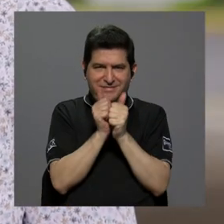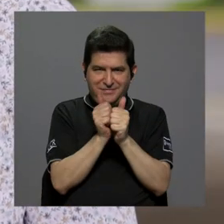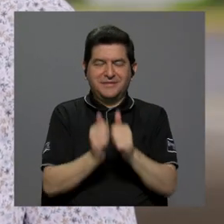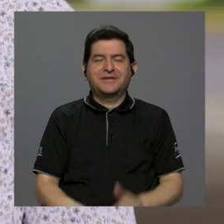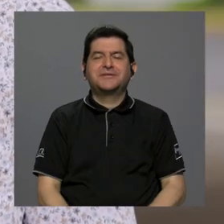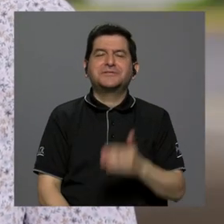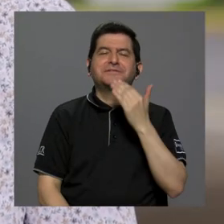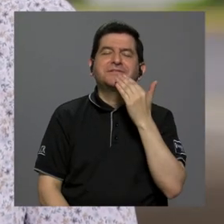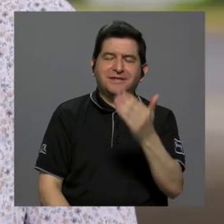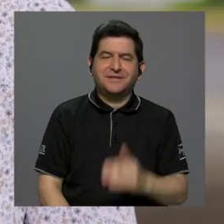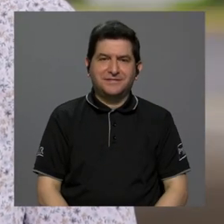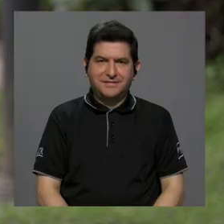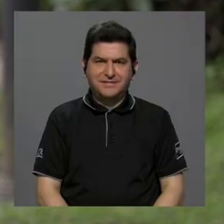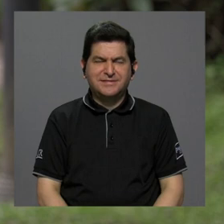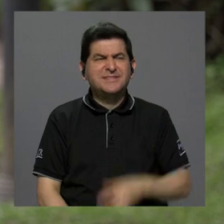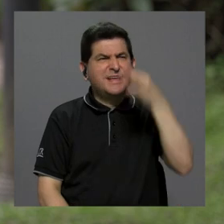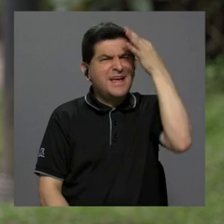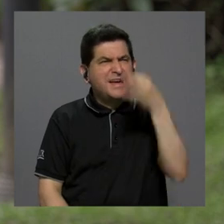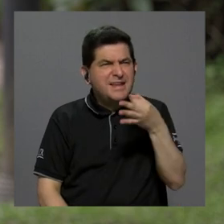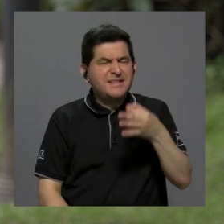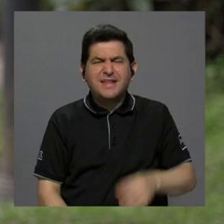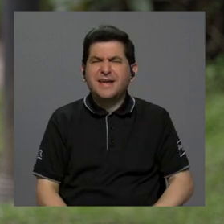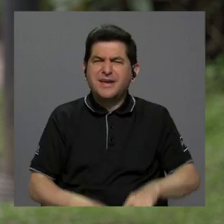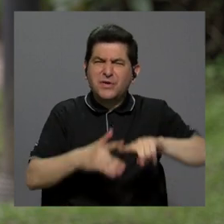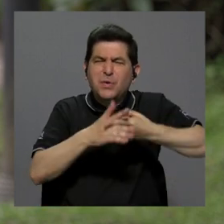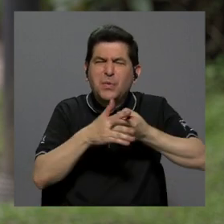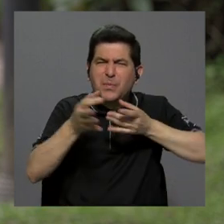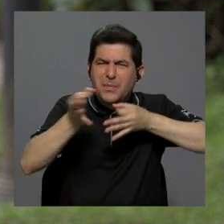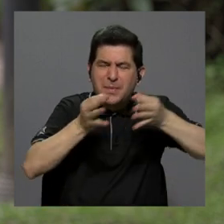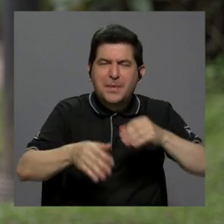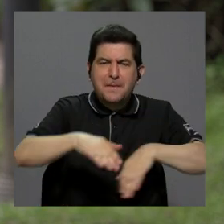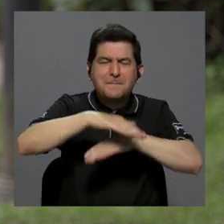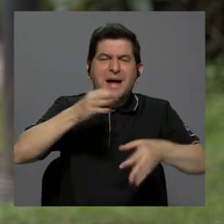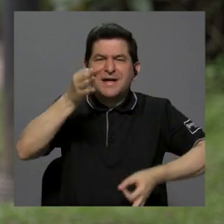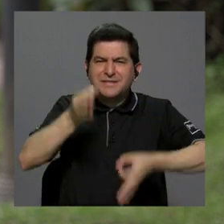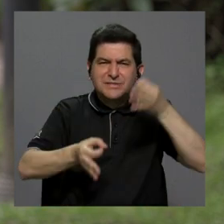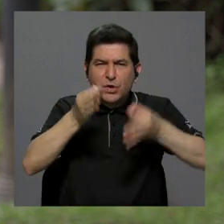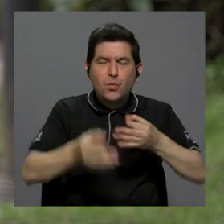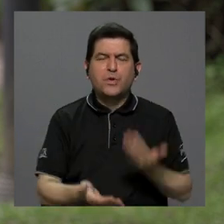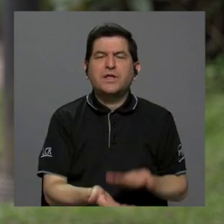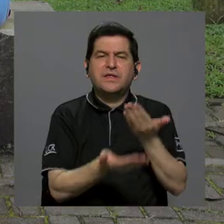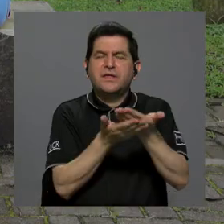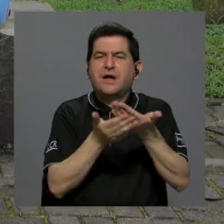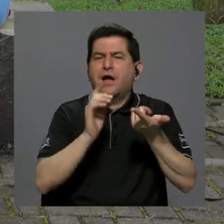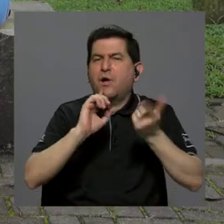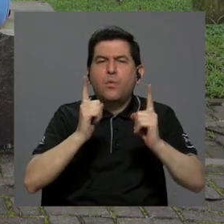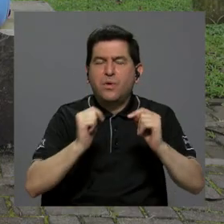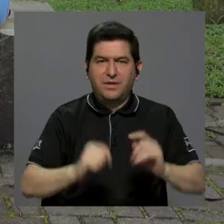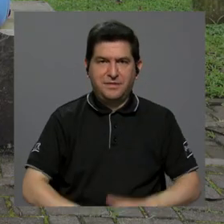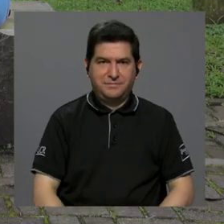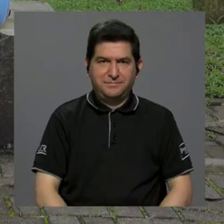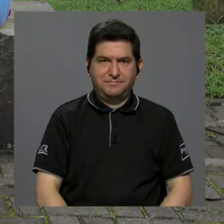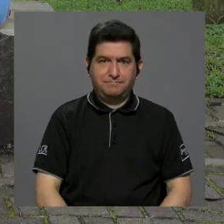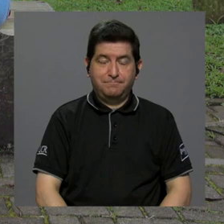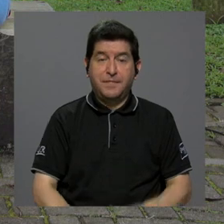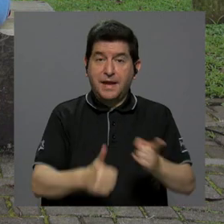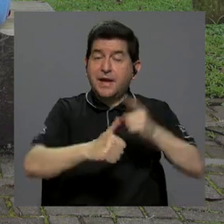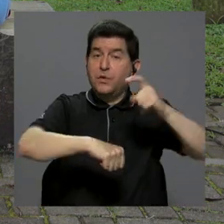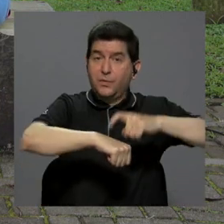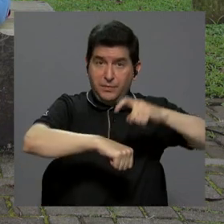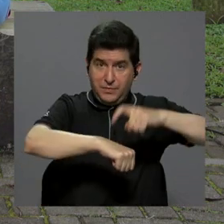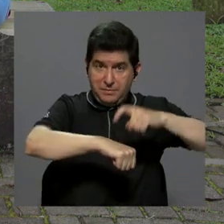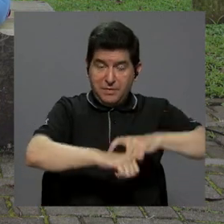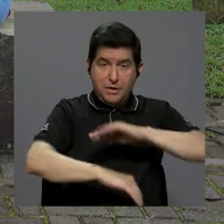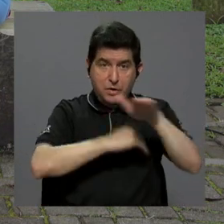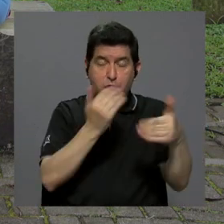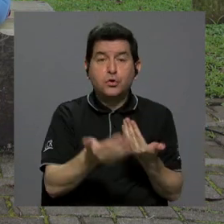acompañarnos. Muchísimas gracias. ¿Cuál es el criterio? ¿Cómo podemos empezar a explicar la base jurídica de esta propuesta? Bueno,